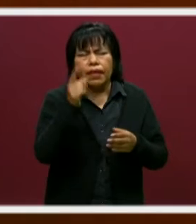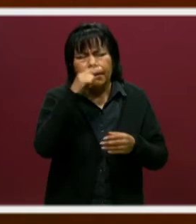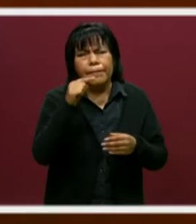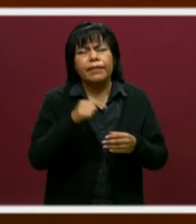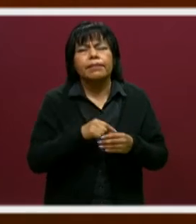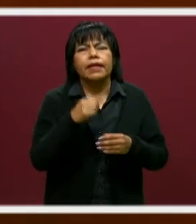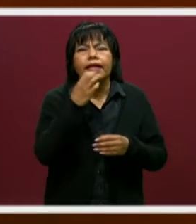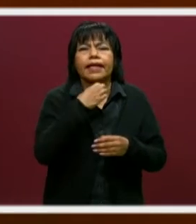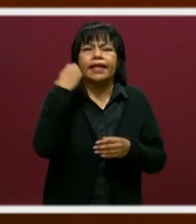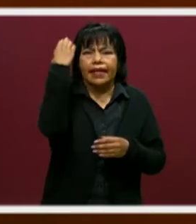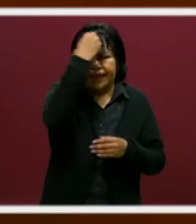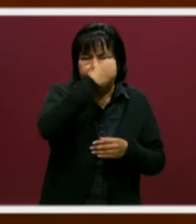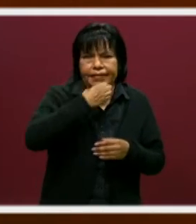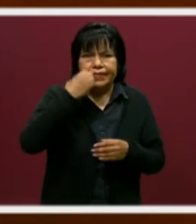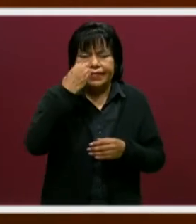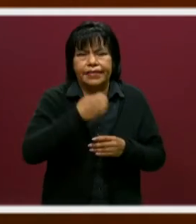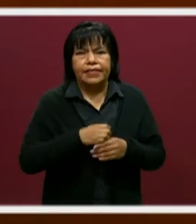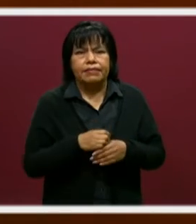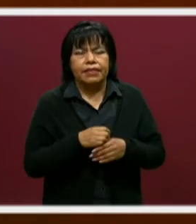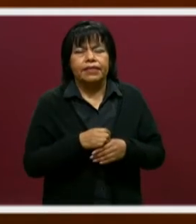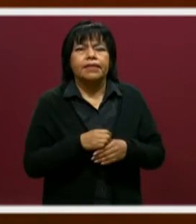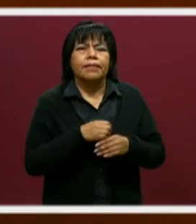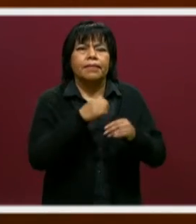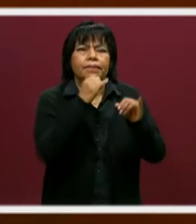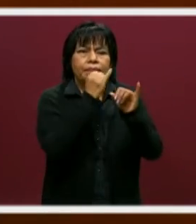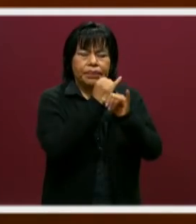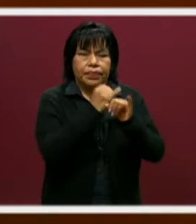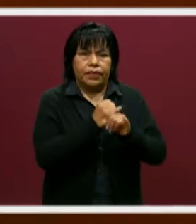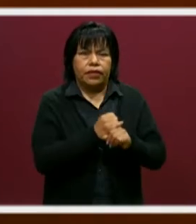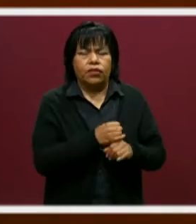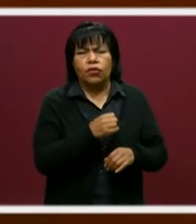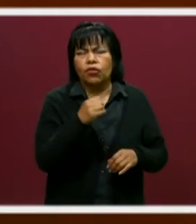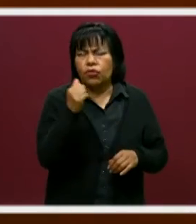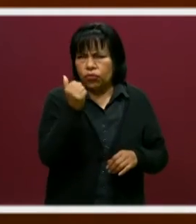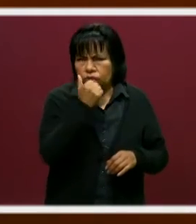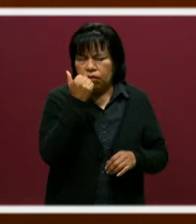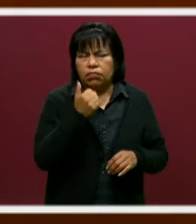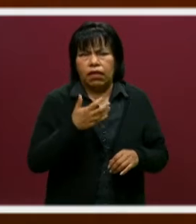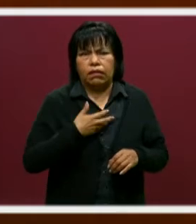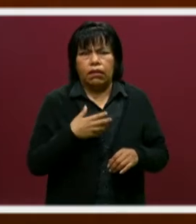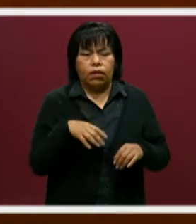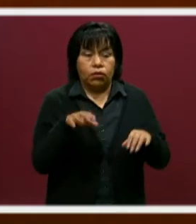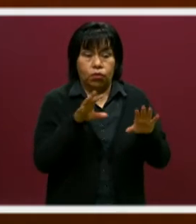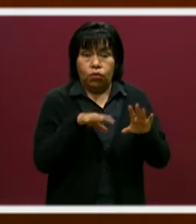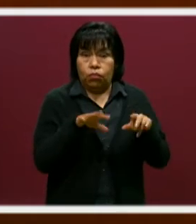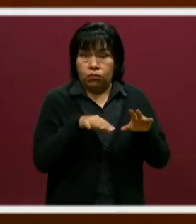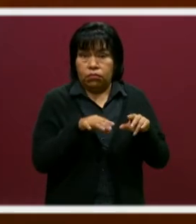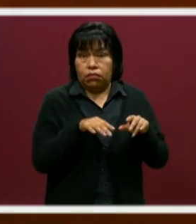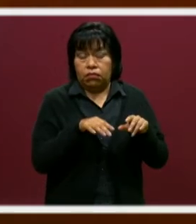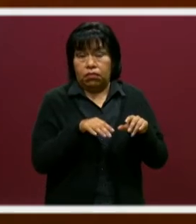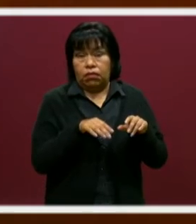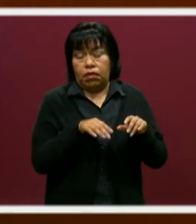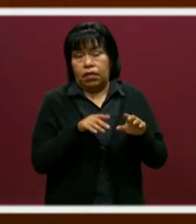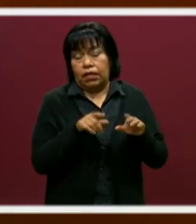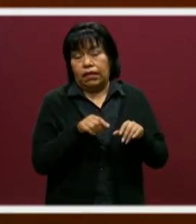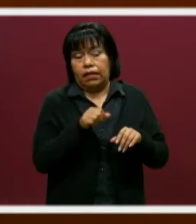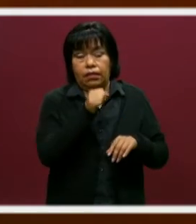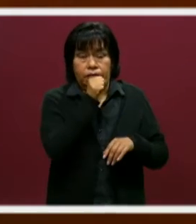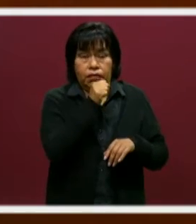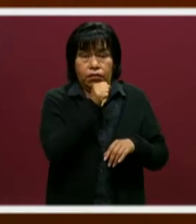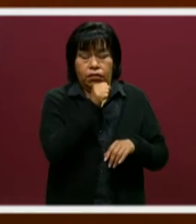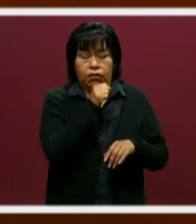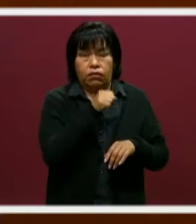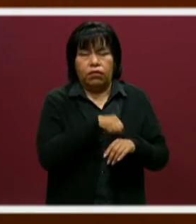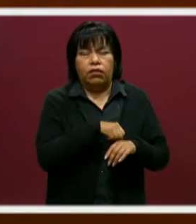examen de admisión en línea. Es que los chicos que tengan computadora, que tengan micrófono y tenga cámara